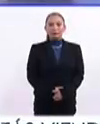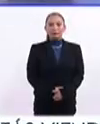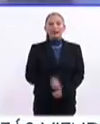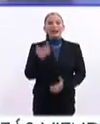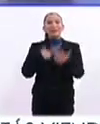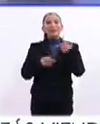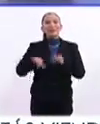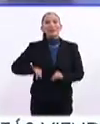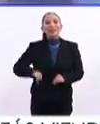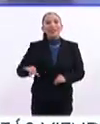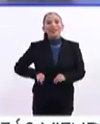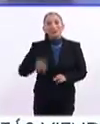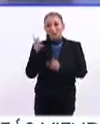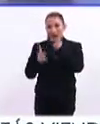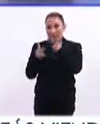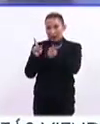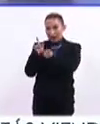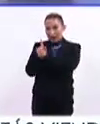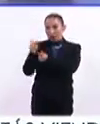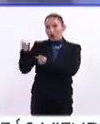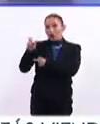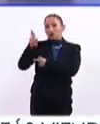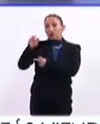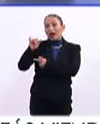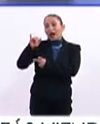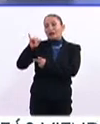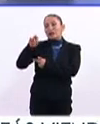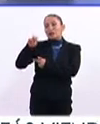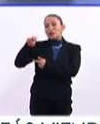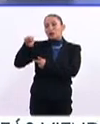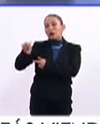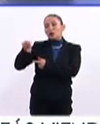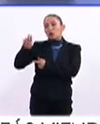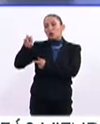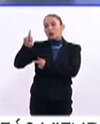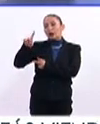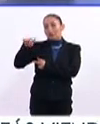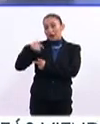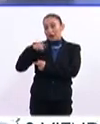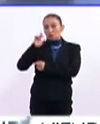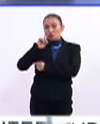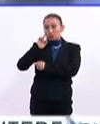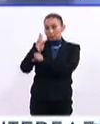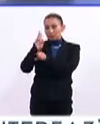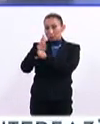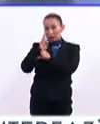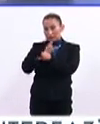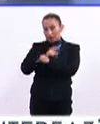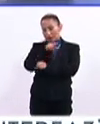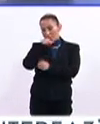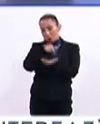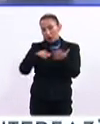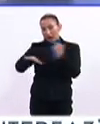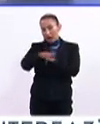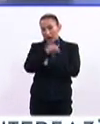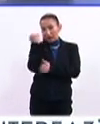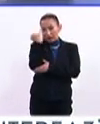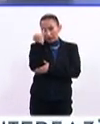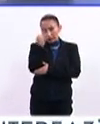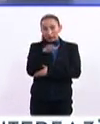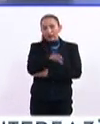Regresamos a esta interesante charla que tenemos con la doctora Ivonne Uribe Vallejo, supervisora de zona escolar, y precisamente ahora que inicia este,